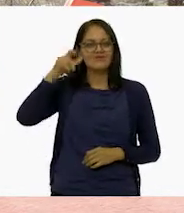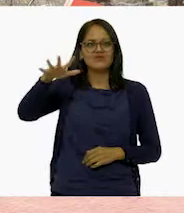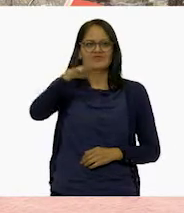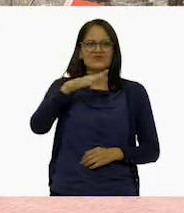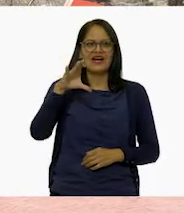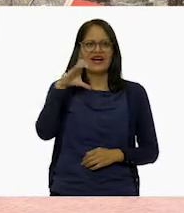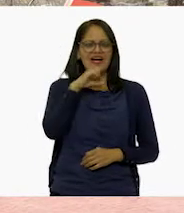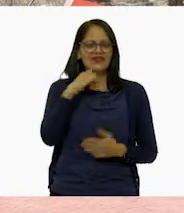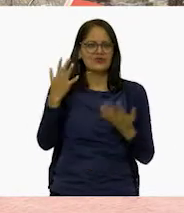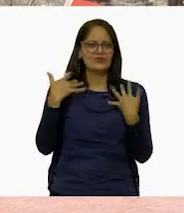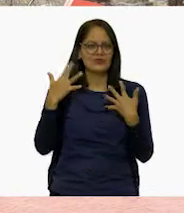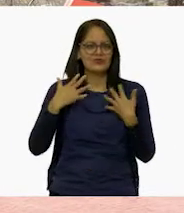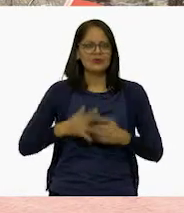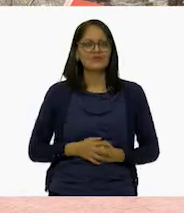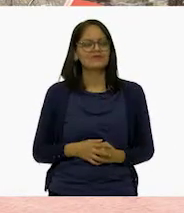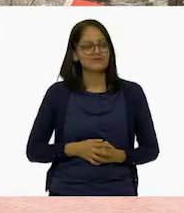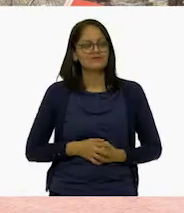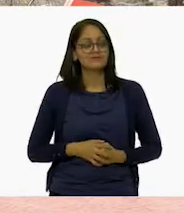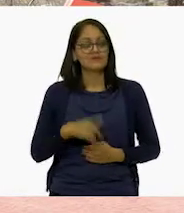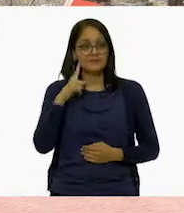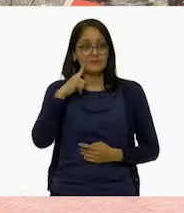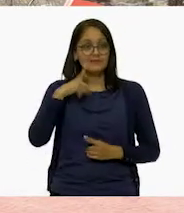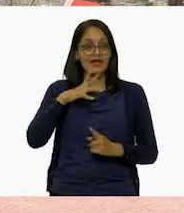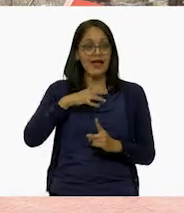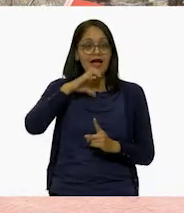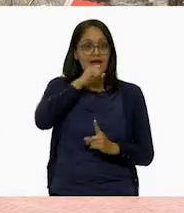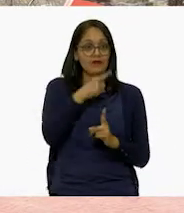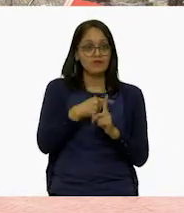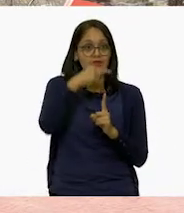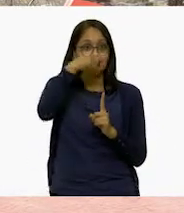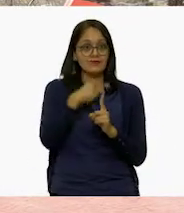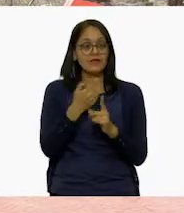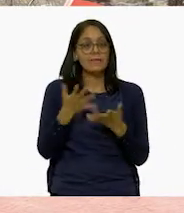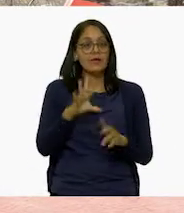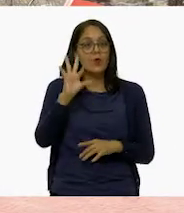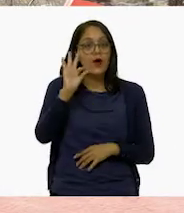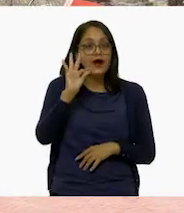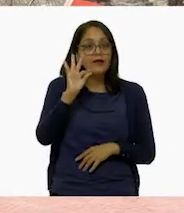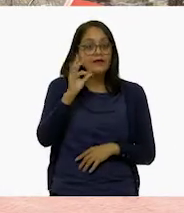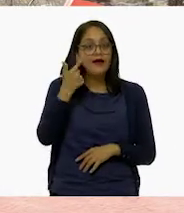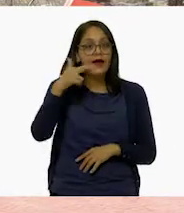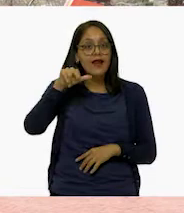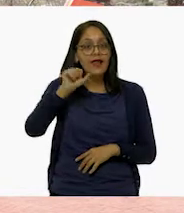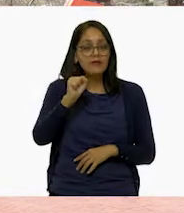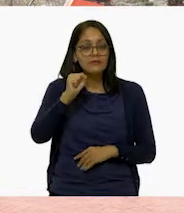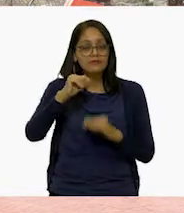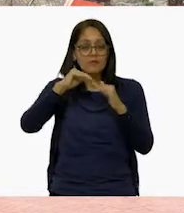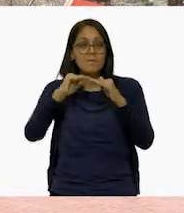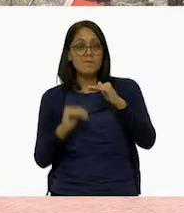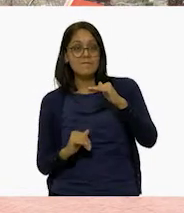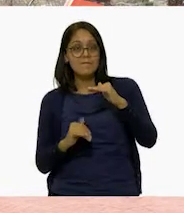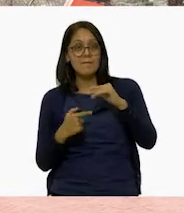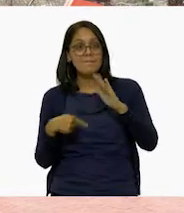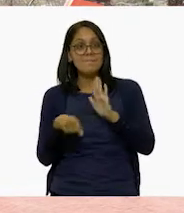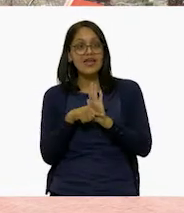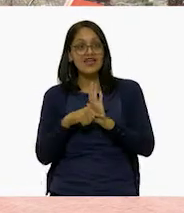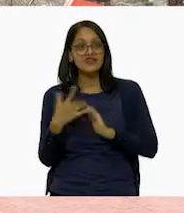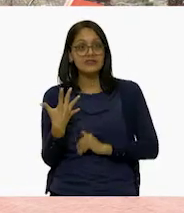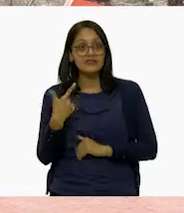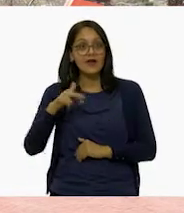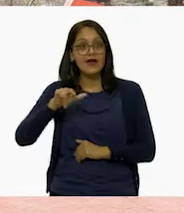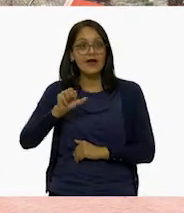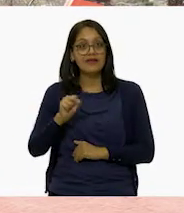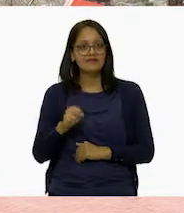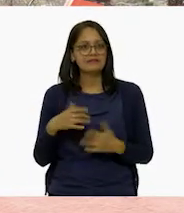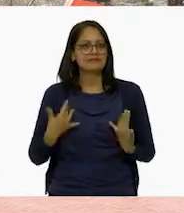sí, bastante. Aquí las temperaturas pueden alcanzar los 40 grados y bajar menos 5 grados también,